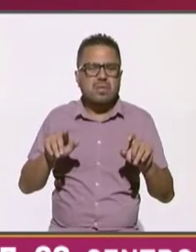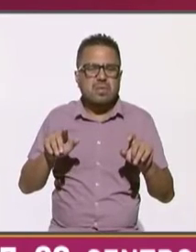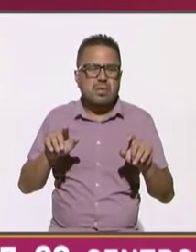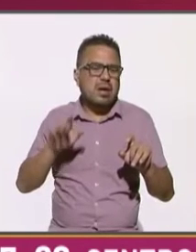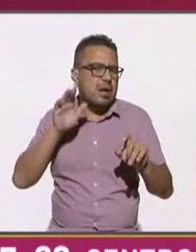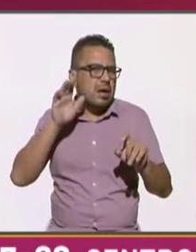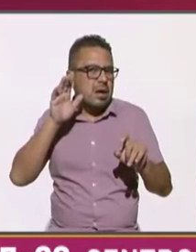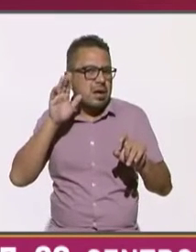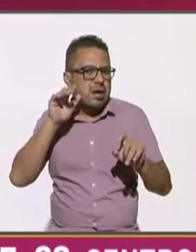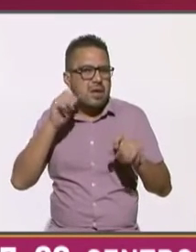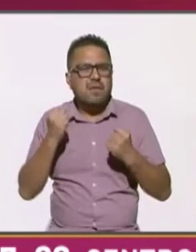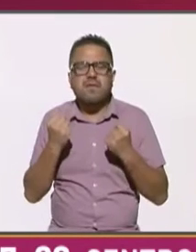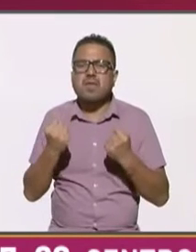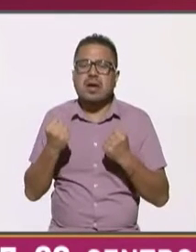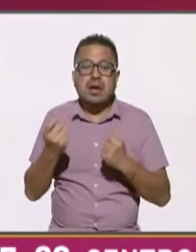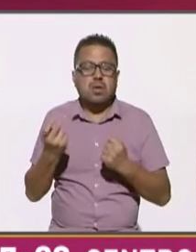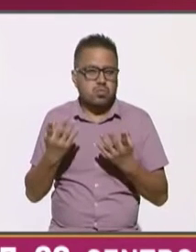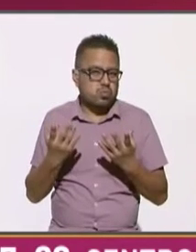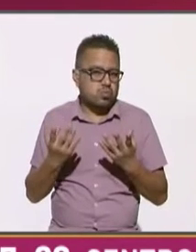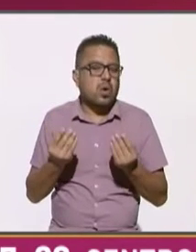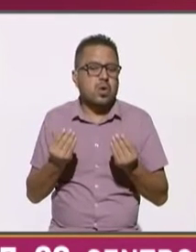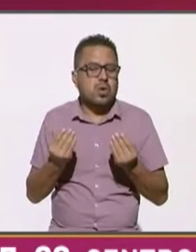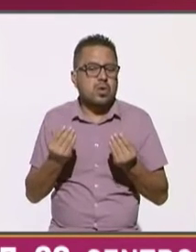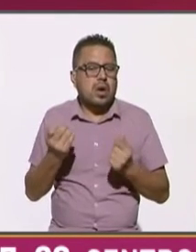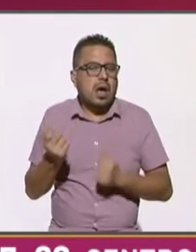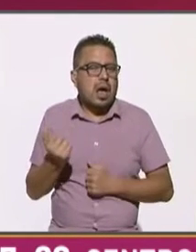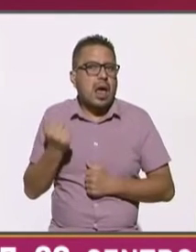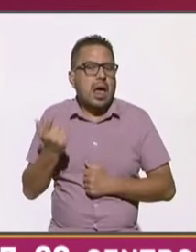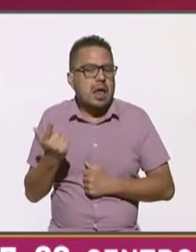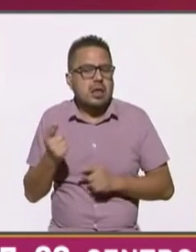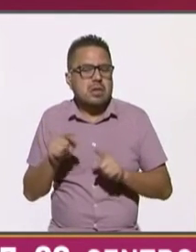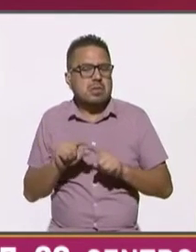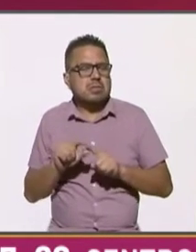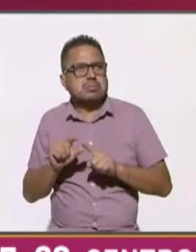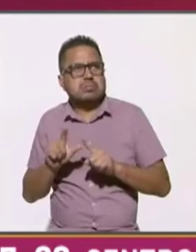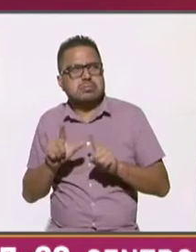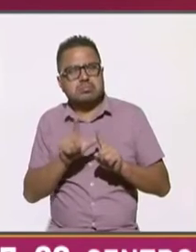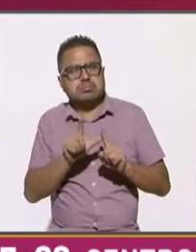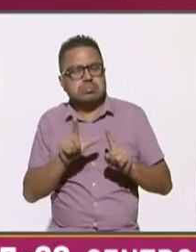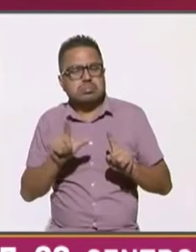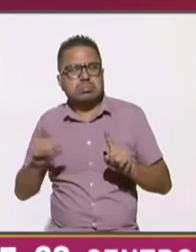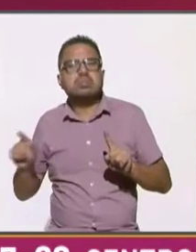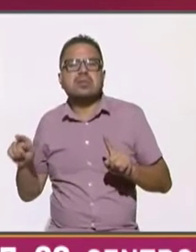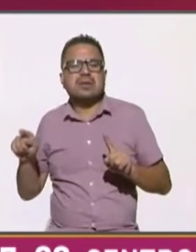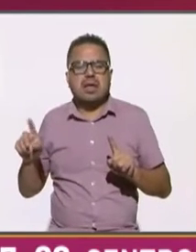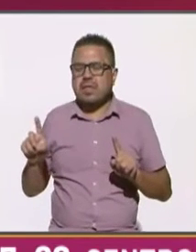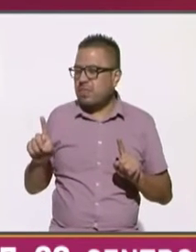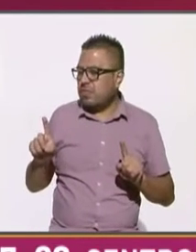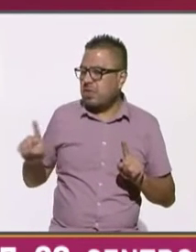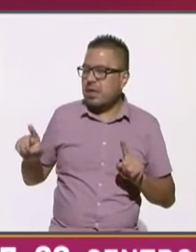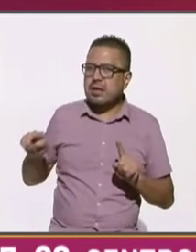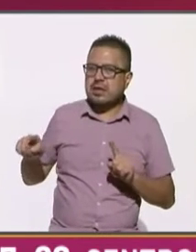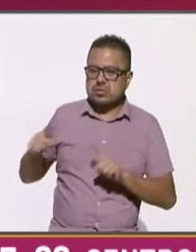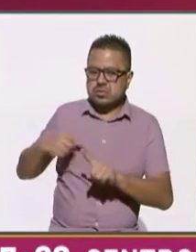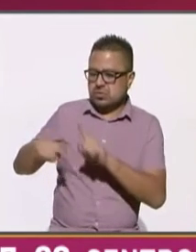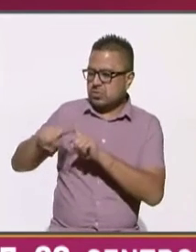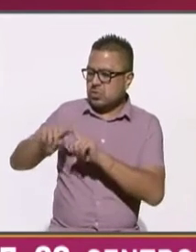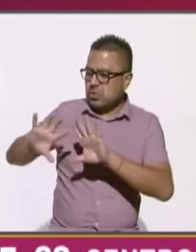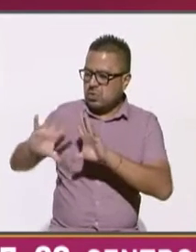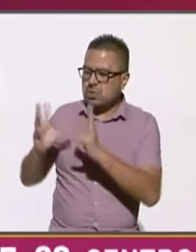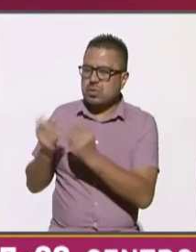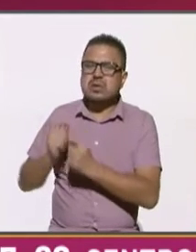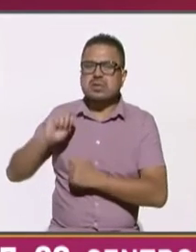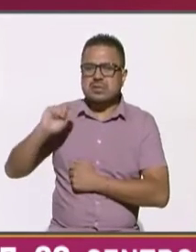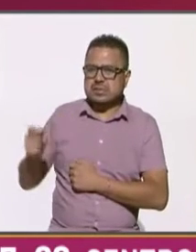andaranjada fuerte sería mucho algo y entonces en la columna de la derecha está la suma de lo que significaría